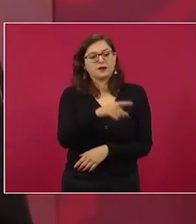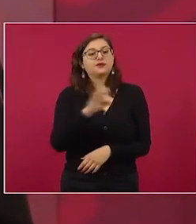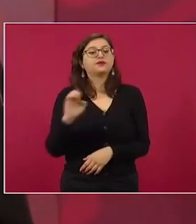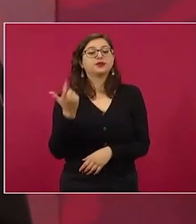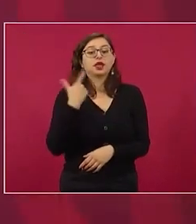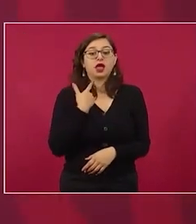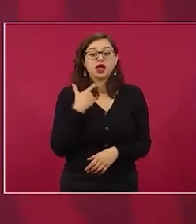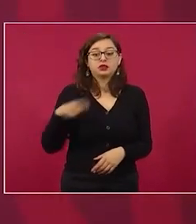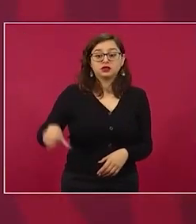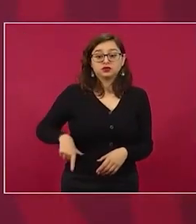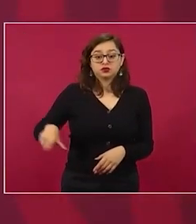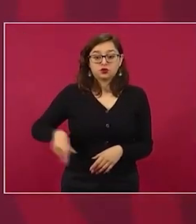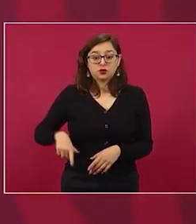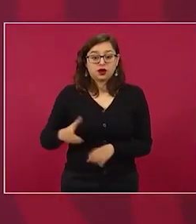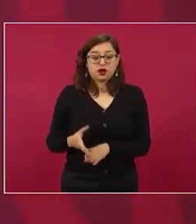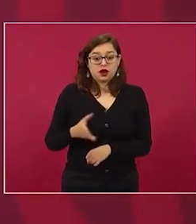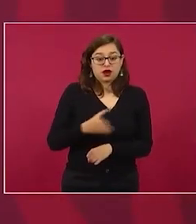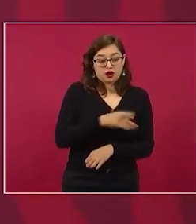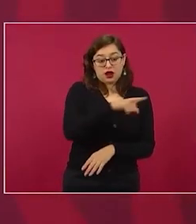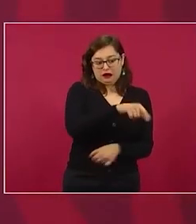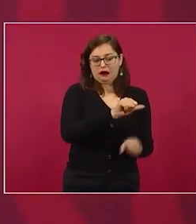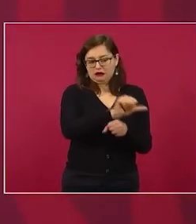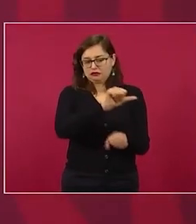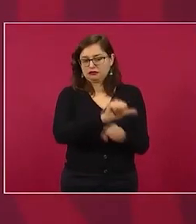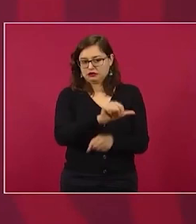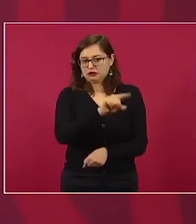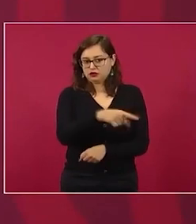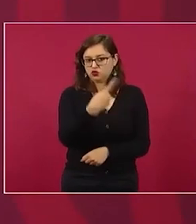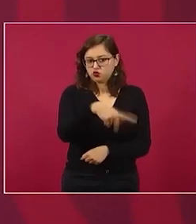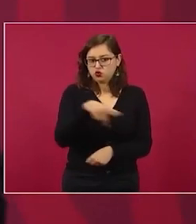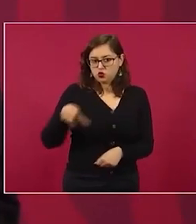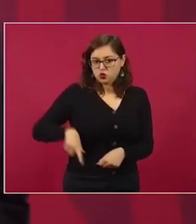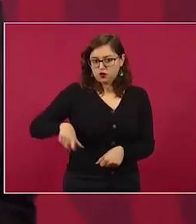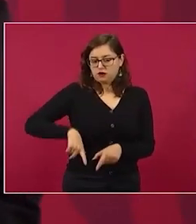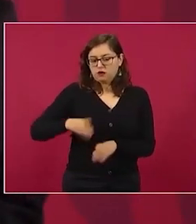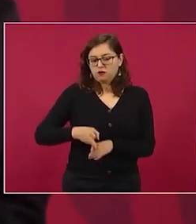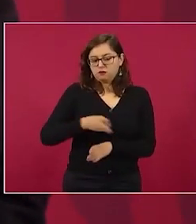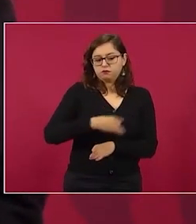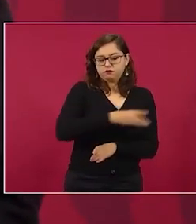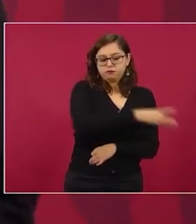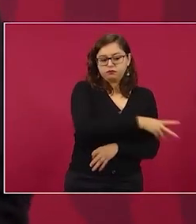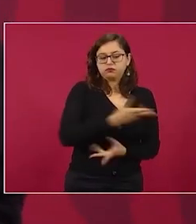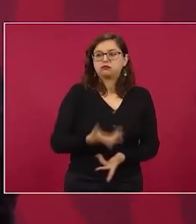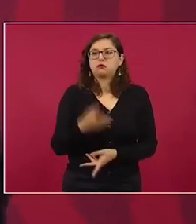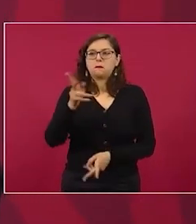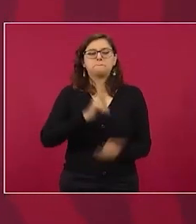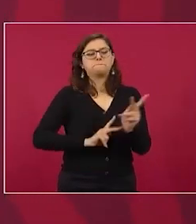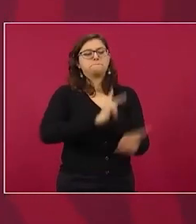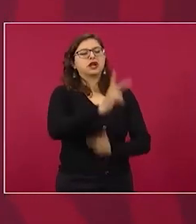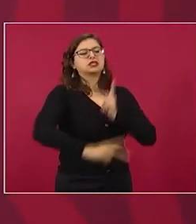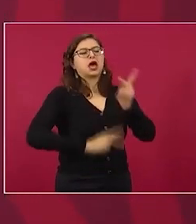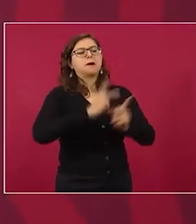más allá de lo razonable?